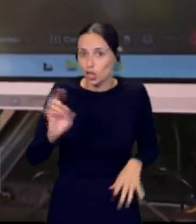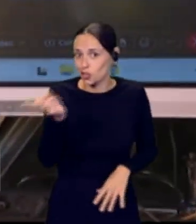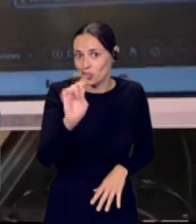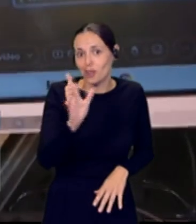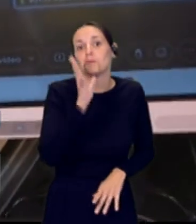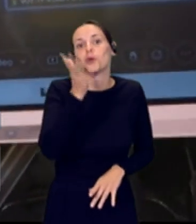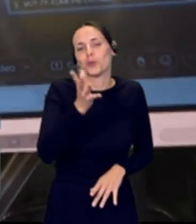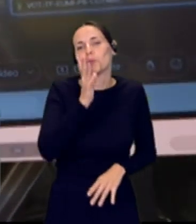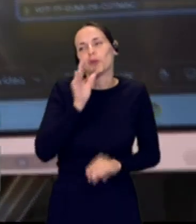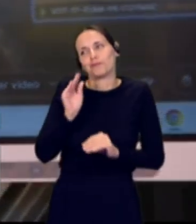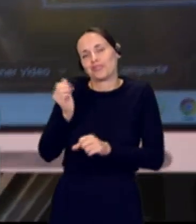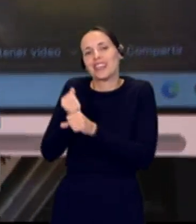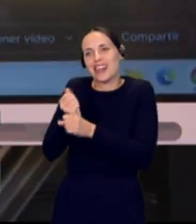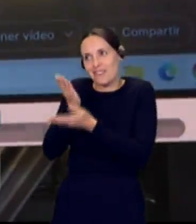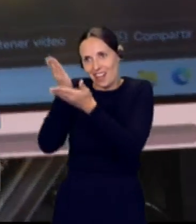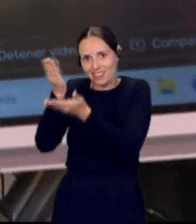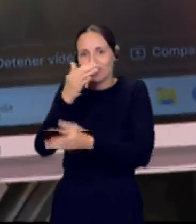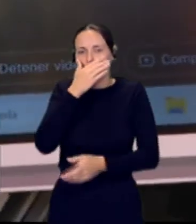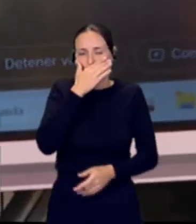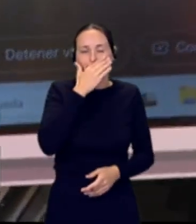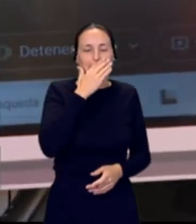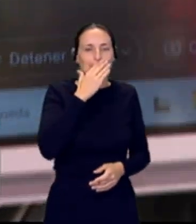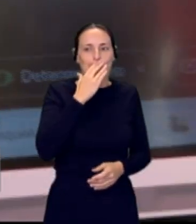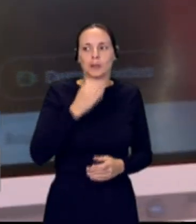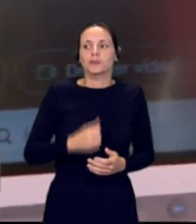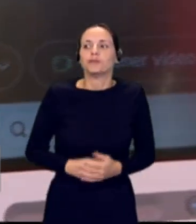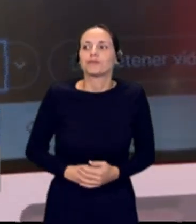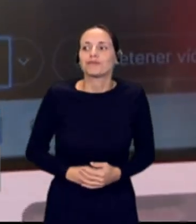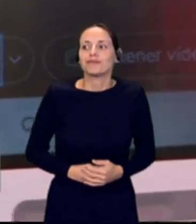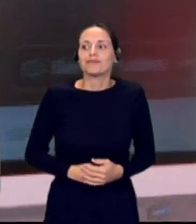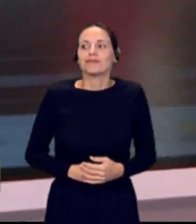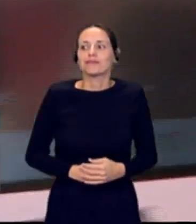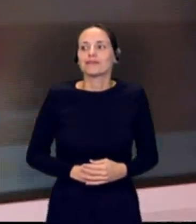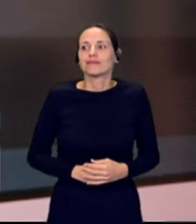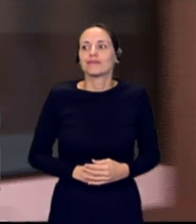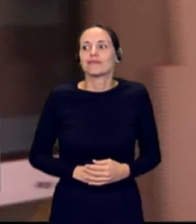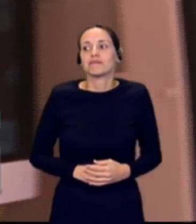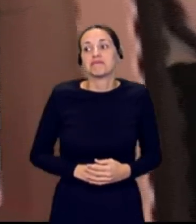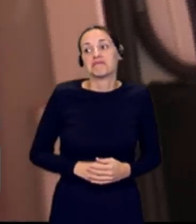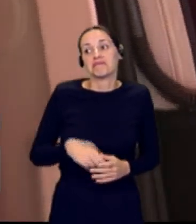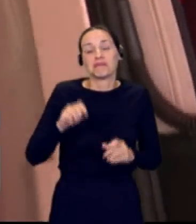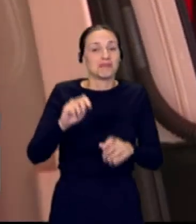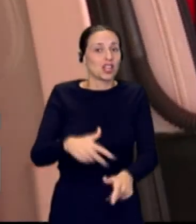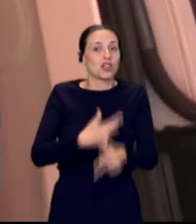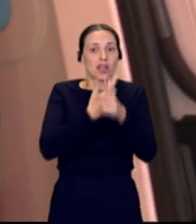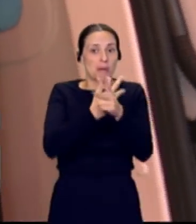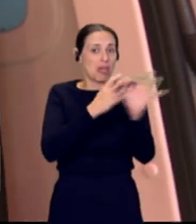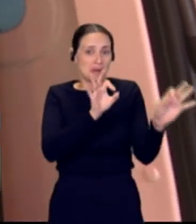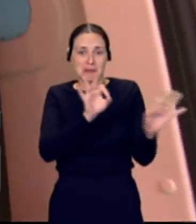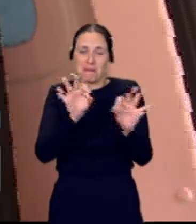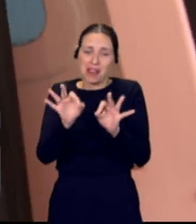intervenciones que hacen desde primera hora de la mañana. Ya lo ven, se empiezan a preparar para realizar esa